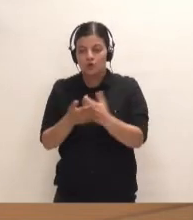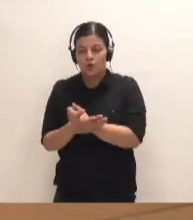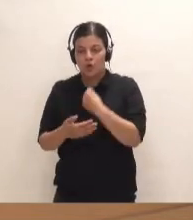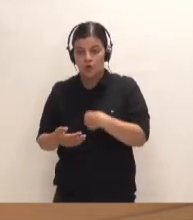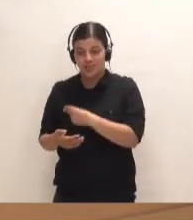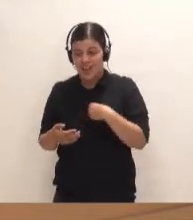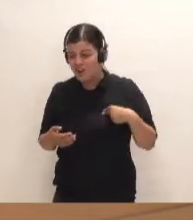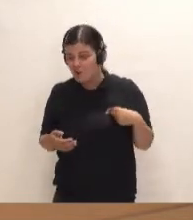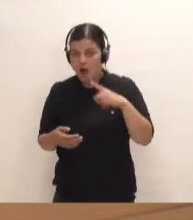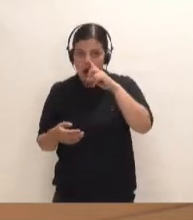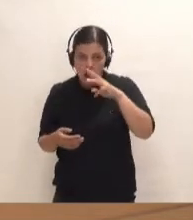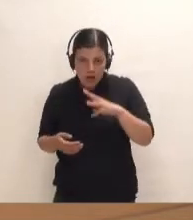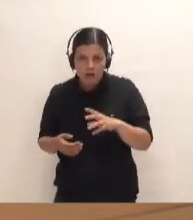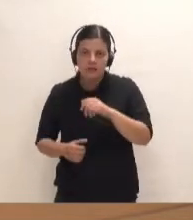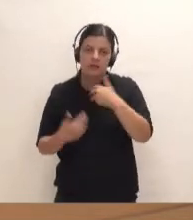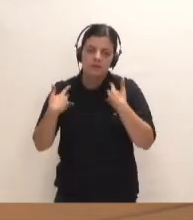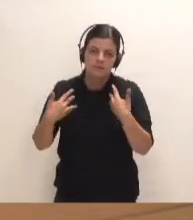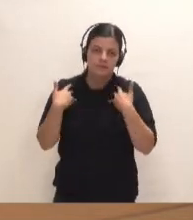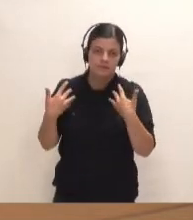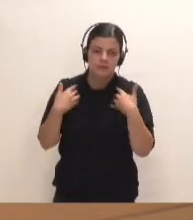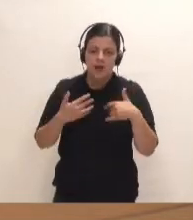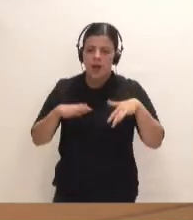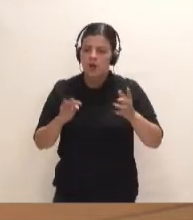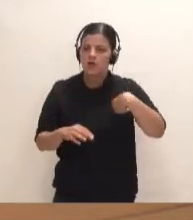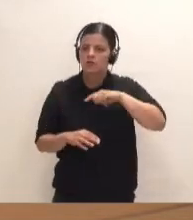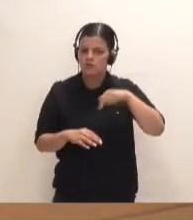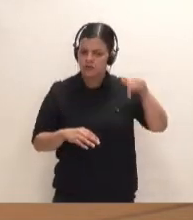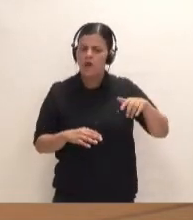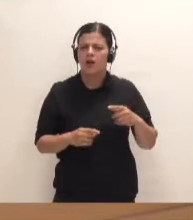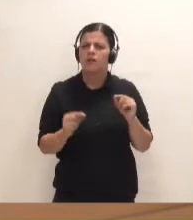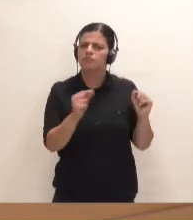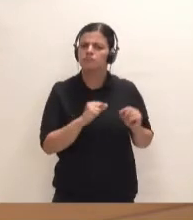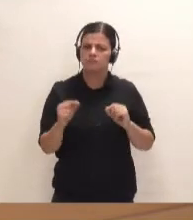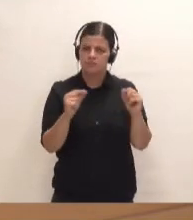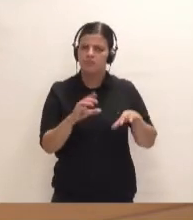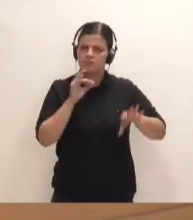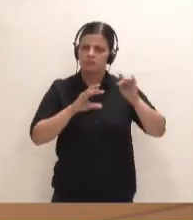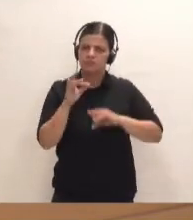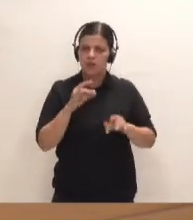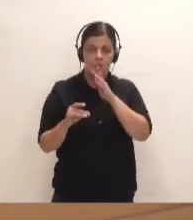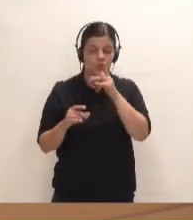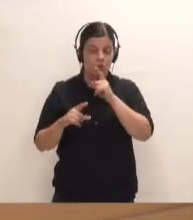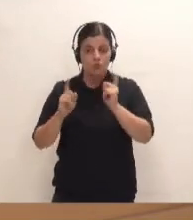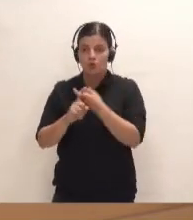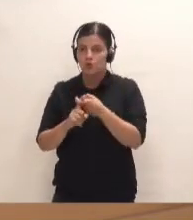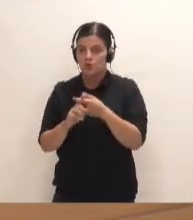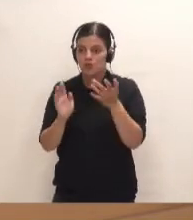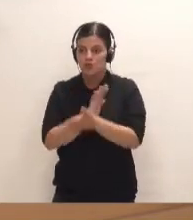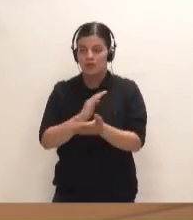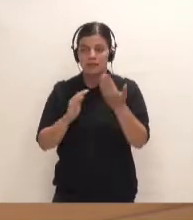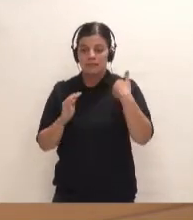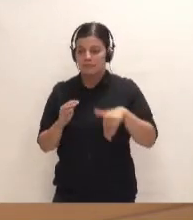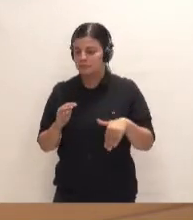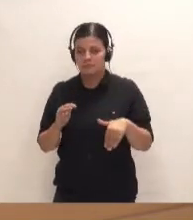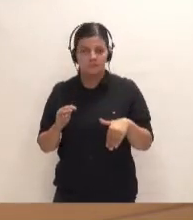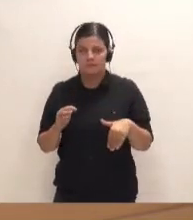durante años sufriendo, por mucho que estemos aquí discutiendo y tomando decisiones, porque las soluciones no se van a poner sobre la mesa